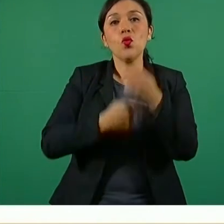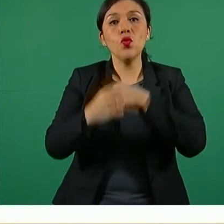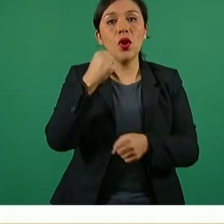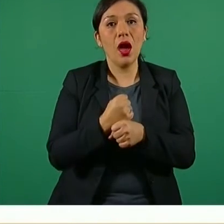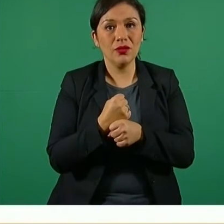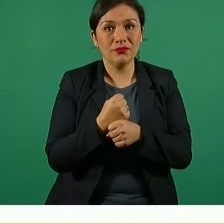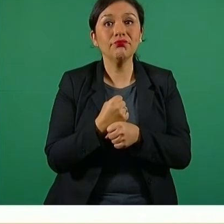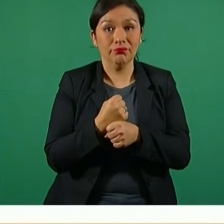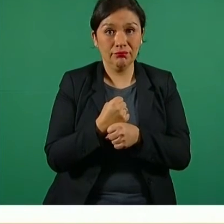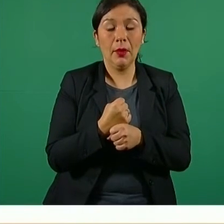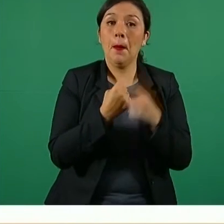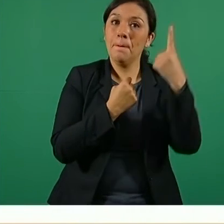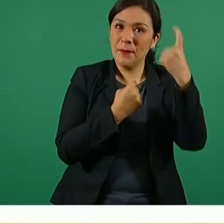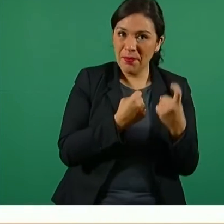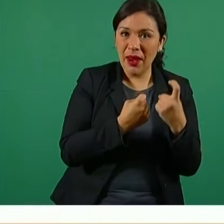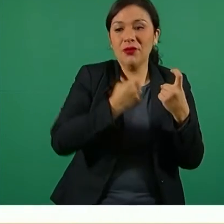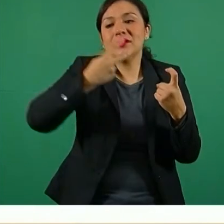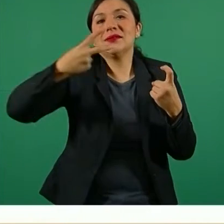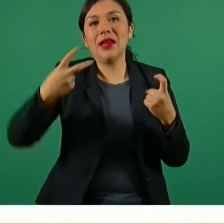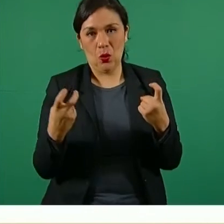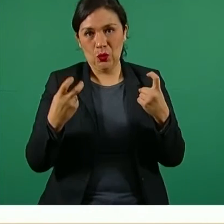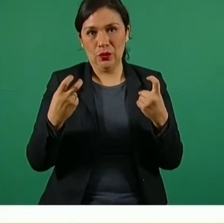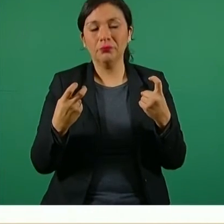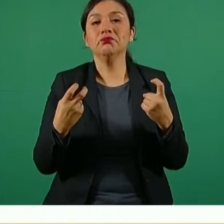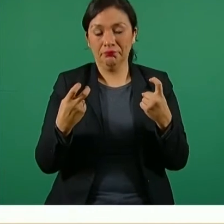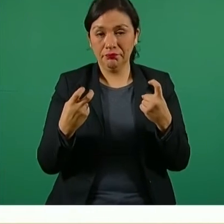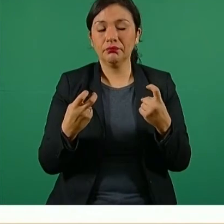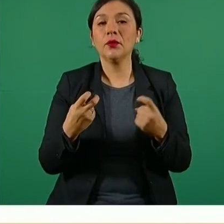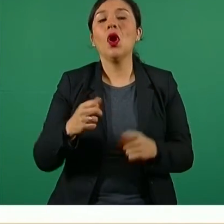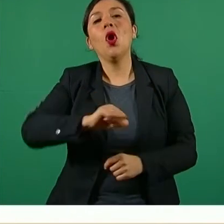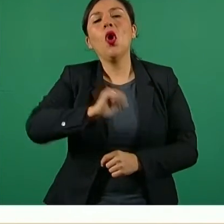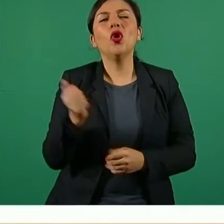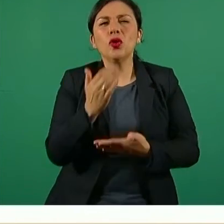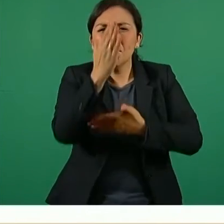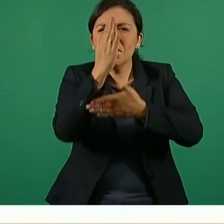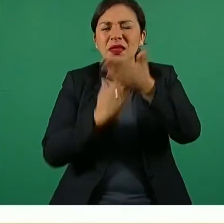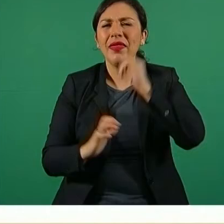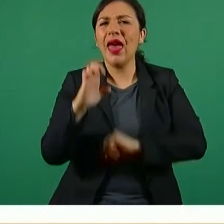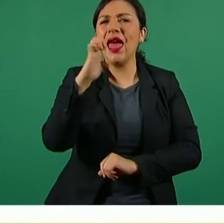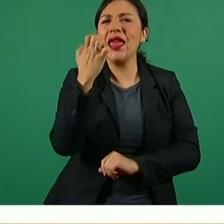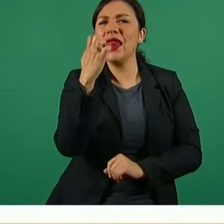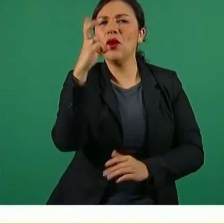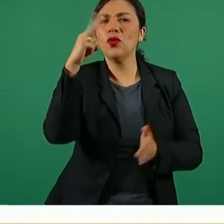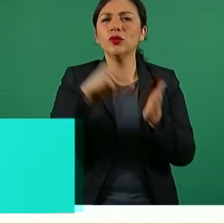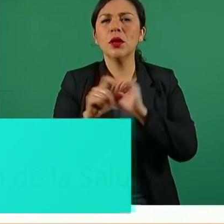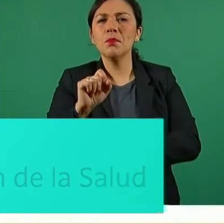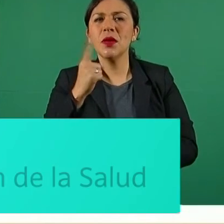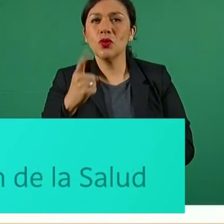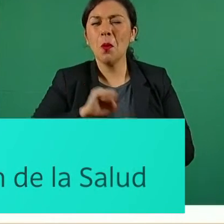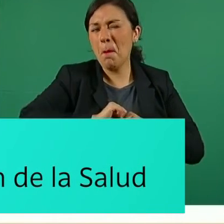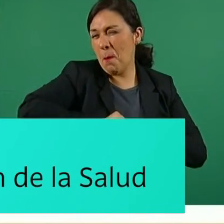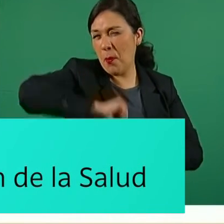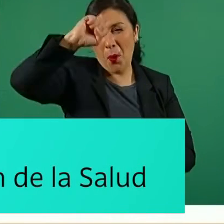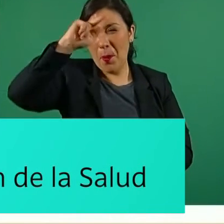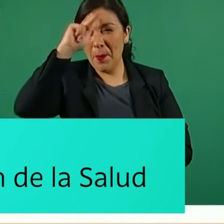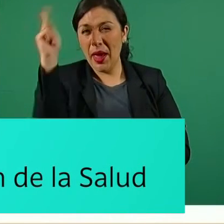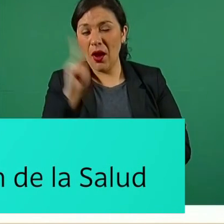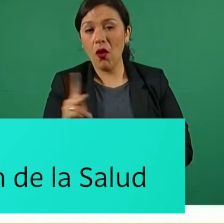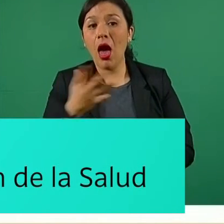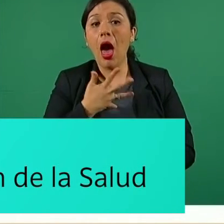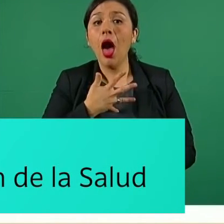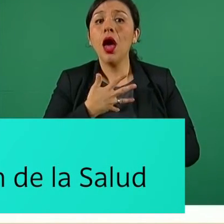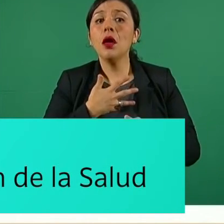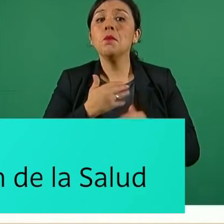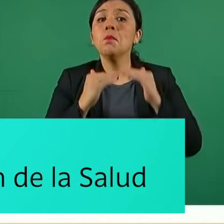ola, esta es segunda ola. Si lo comparamos con el punto máximo de enero de 2021, tenemos una reducción de